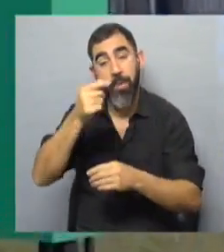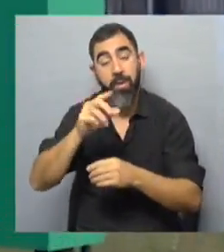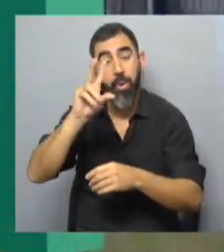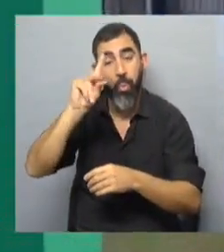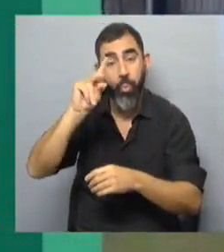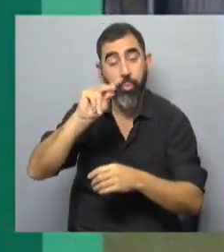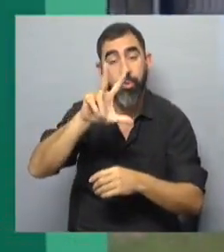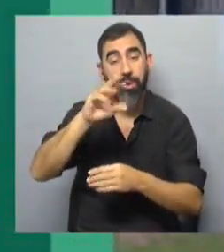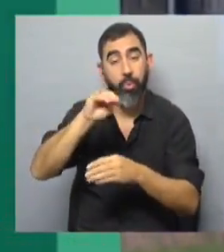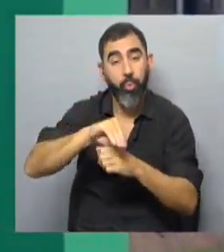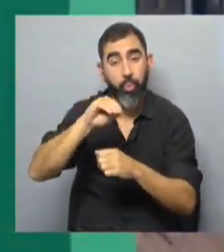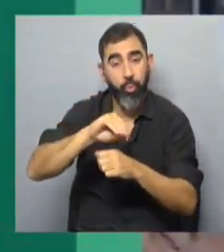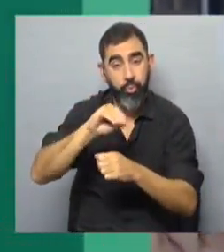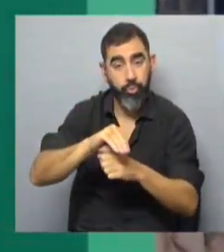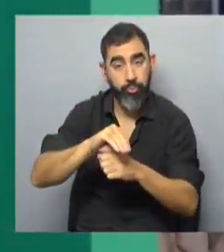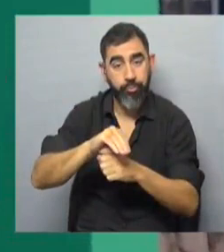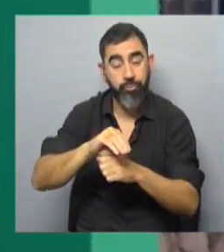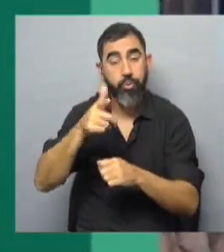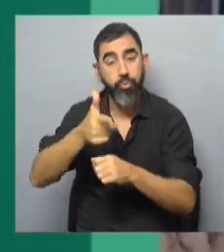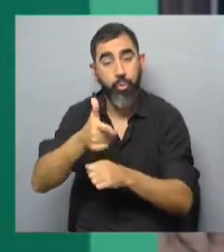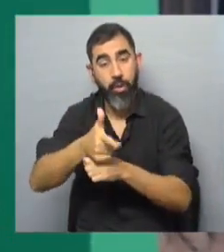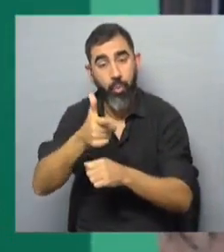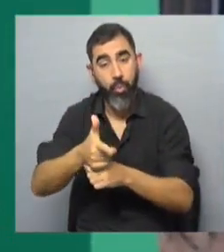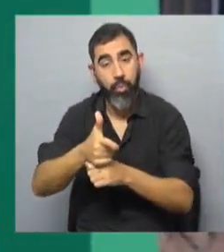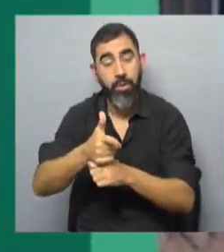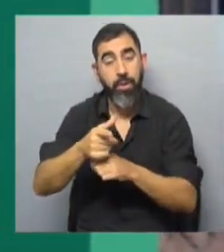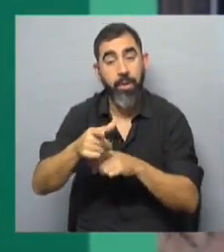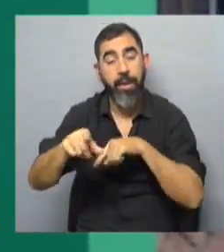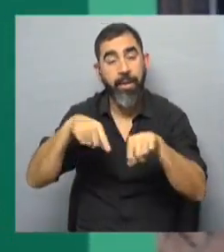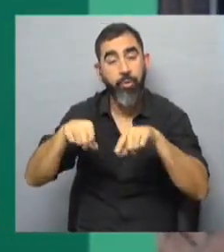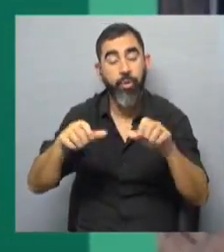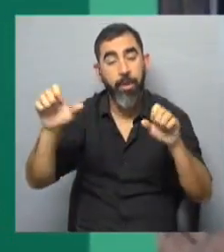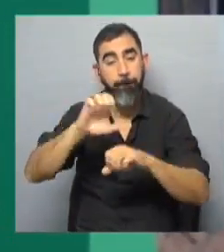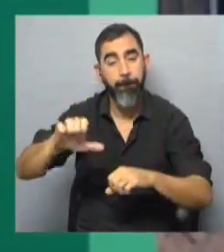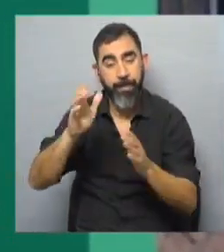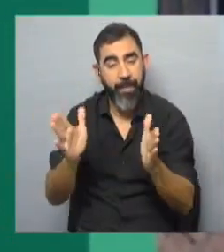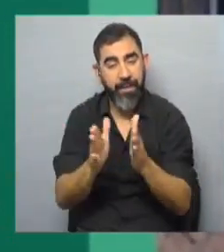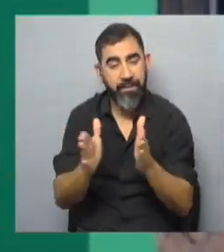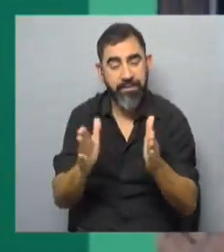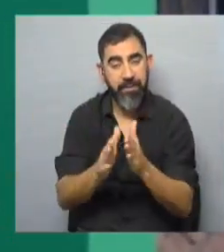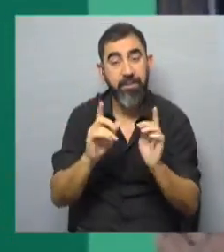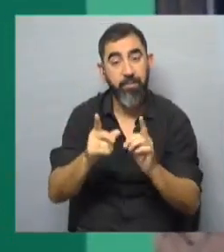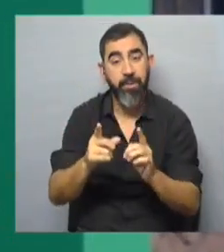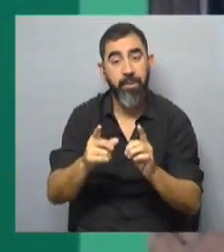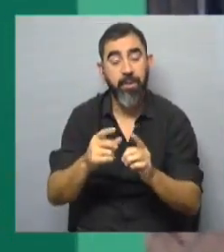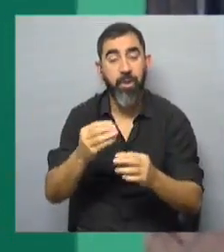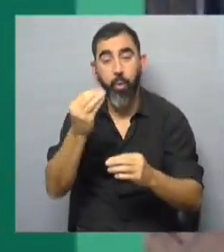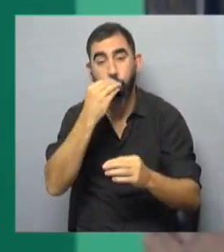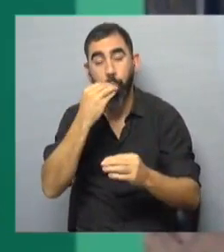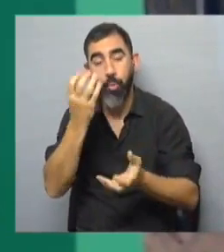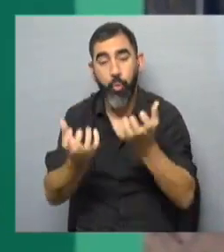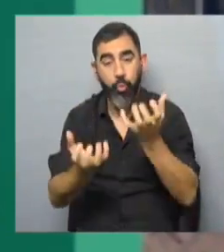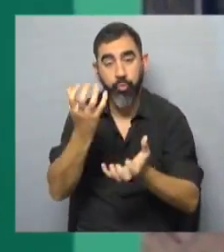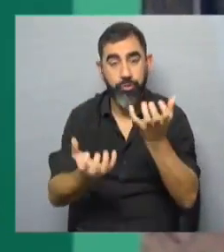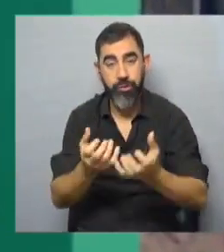UTU, estos tres cursos que tú mencionabas, que tiene que con la soldadura, que tiene que ver con la gestión MIPIMES, y que tiene que ver con la gastronomía, con la cocina